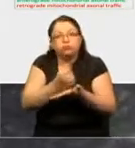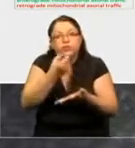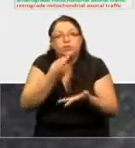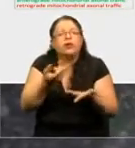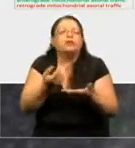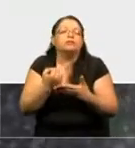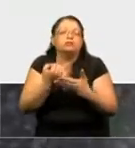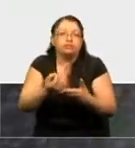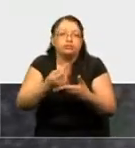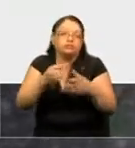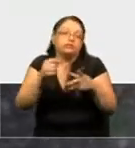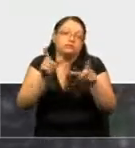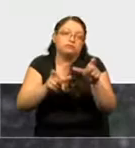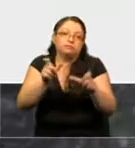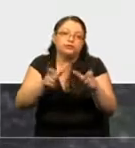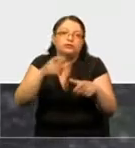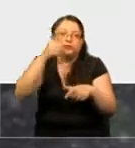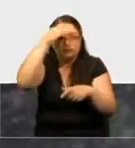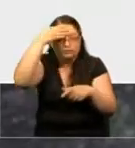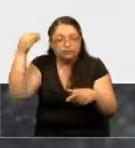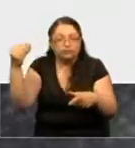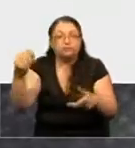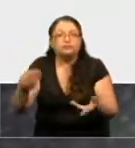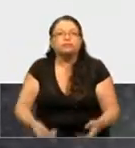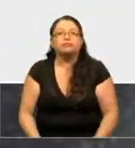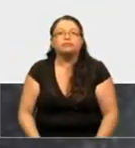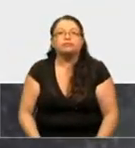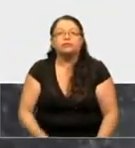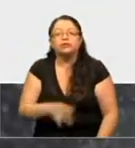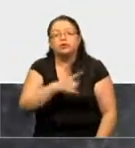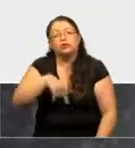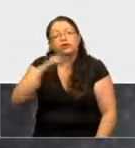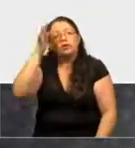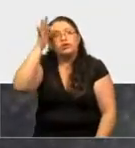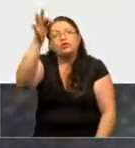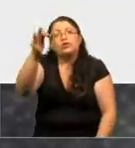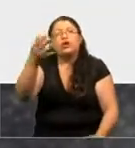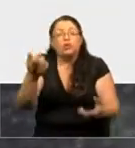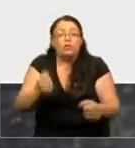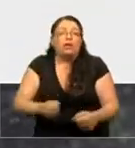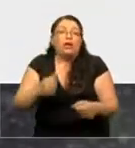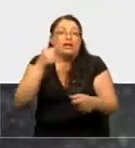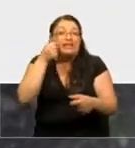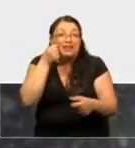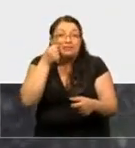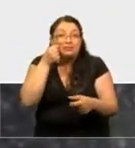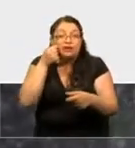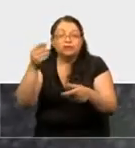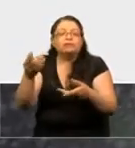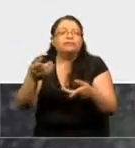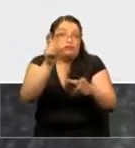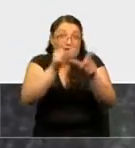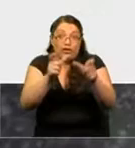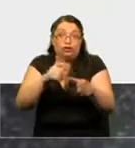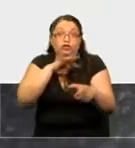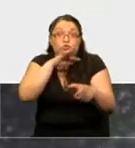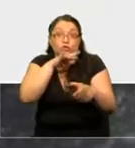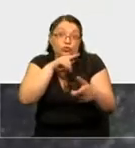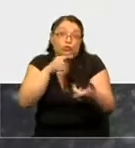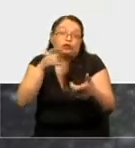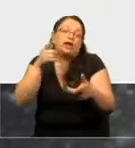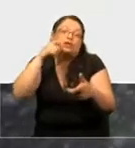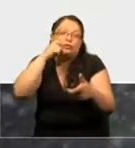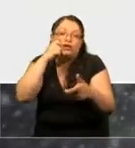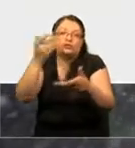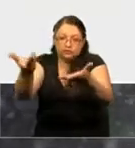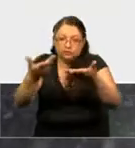de Alzheimer. Por lo tanto, para nosotros el futuro es obtener biopsias de piel a partir de donantes humanos y, a partir